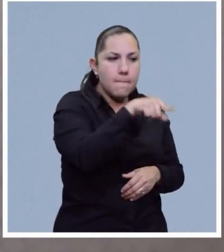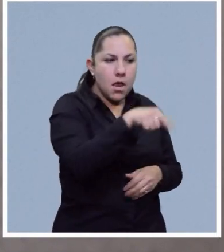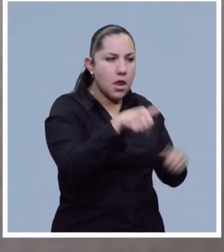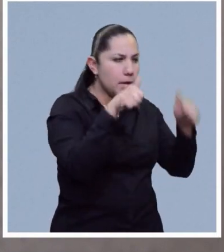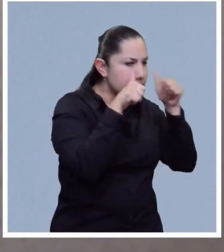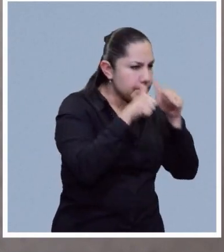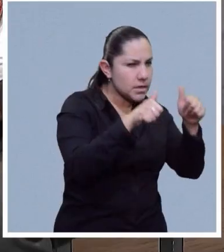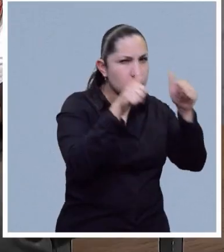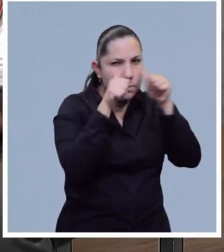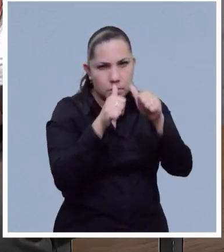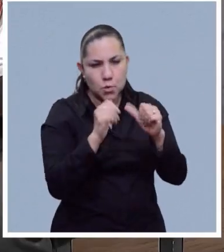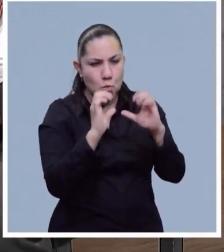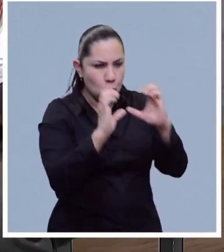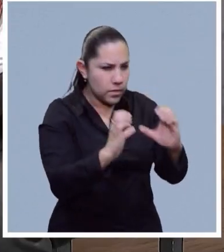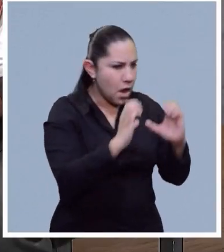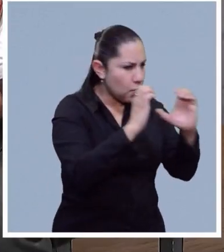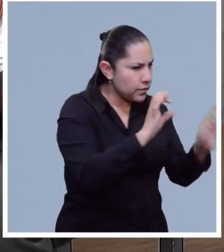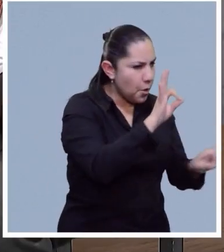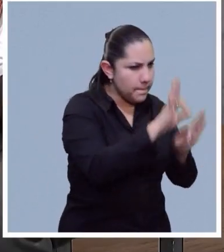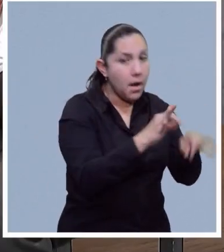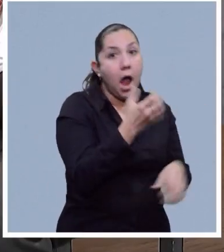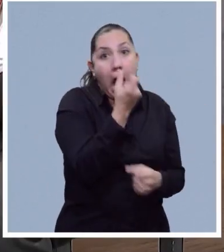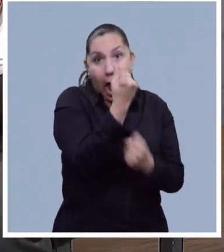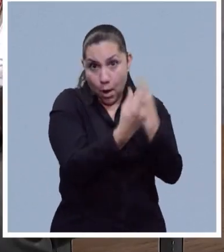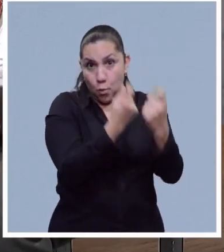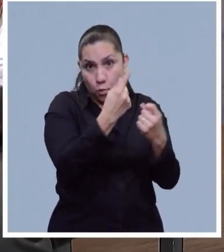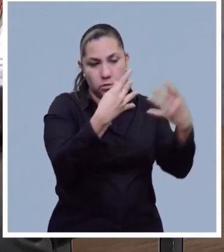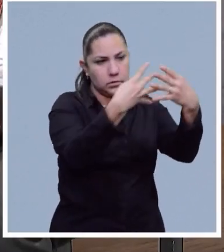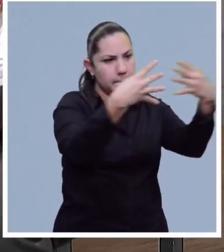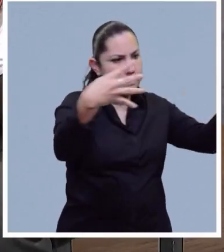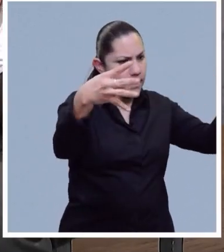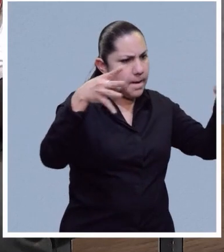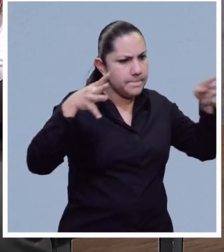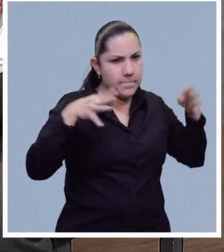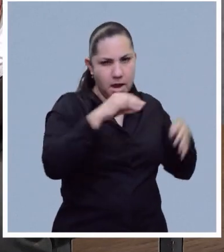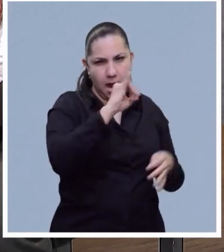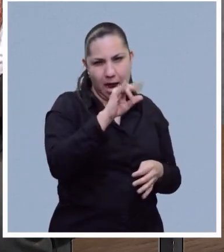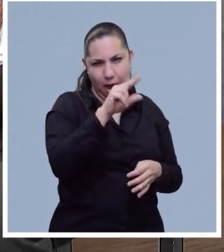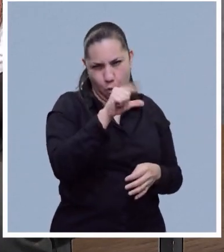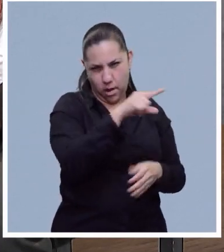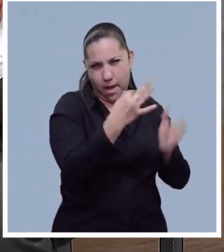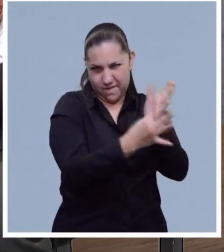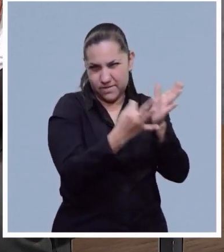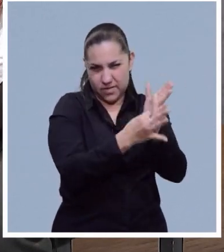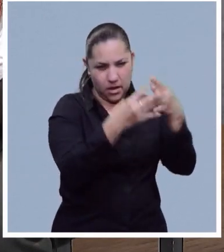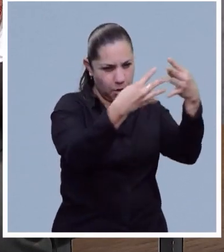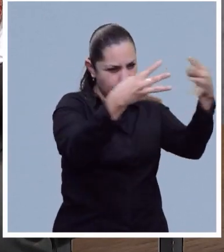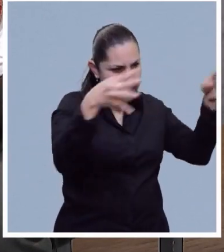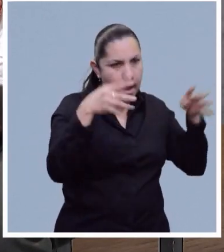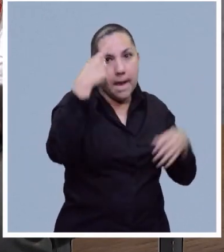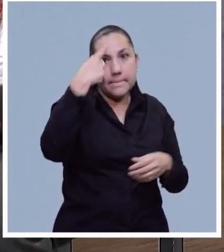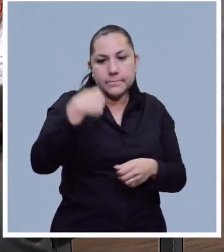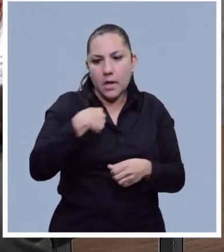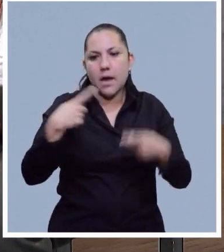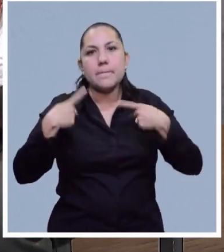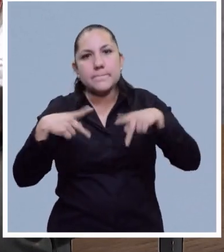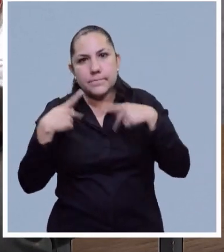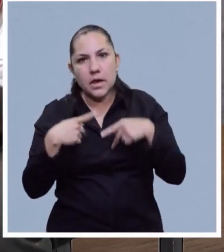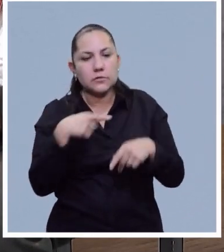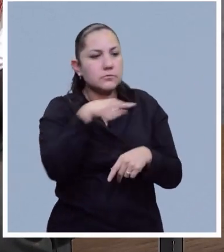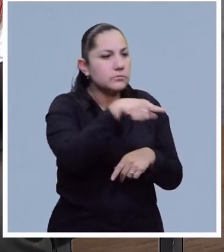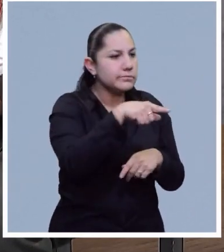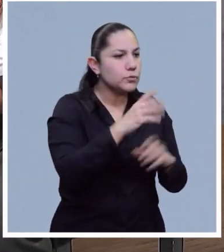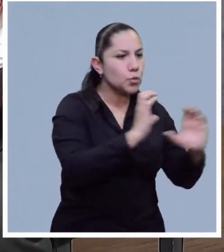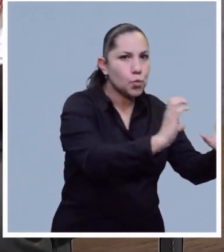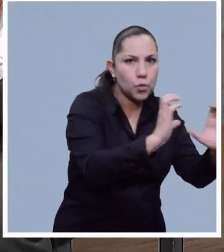O sea, algunas ya están en jaula y eso porque ayuda al ser humano a que estén en jaula por el manejo, por que no